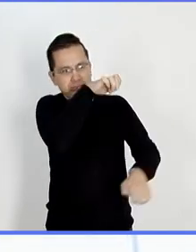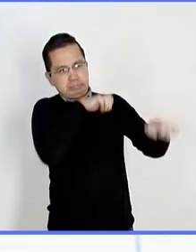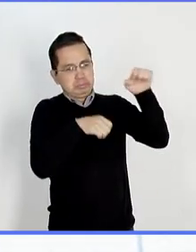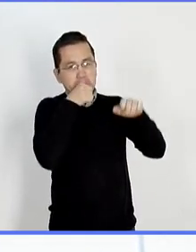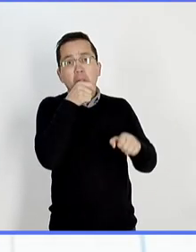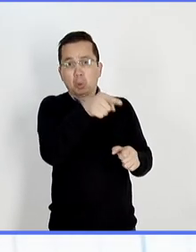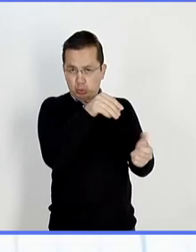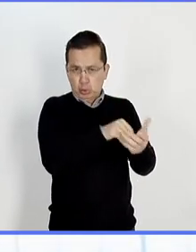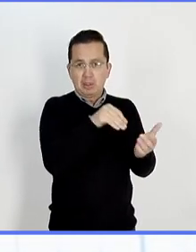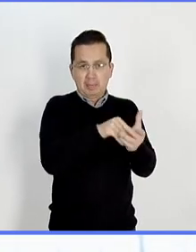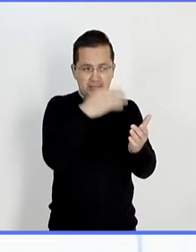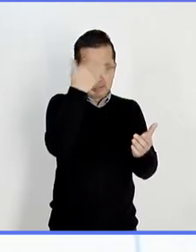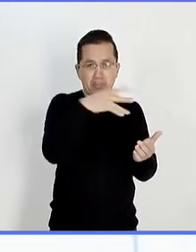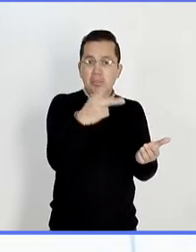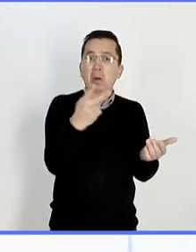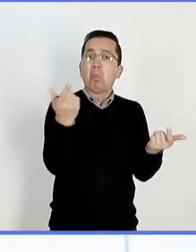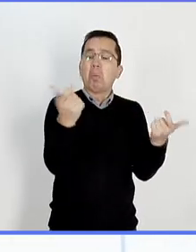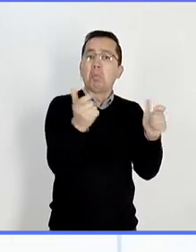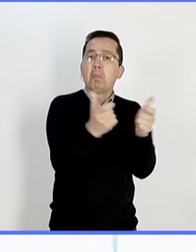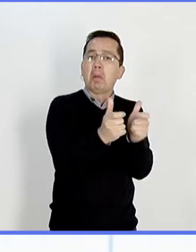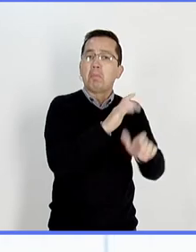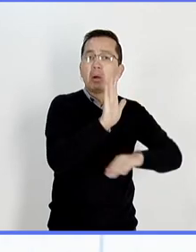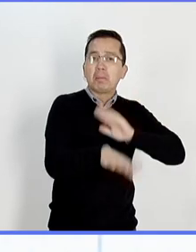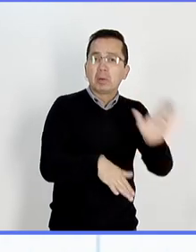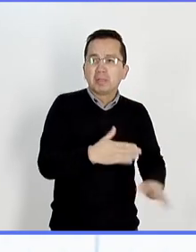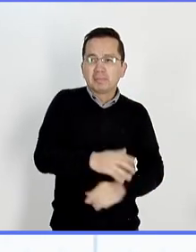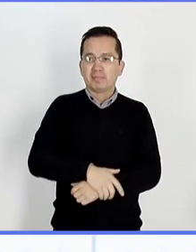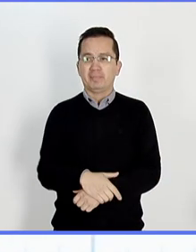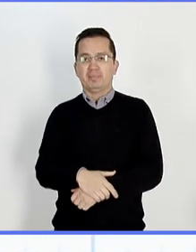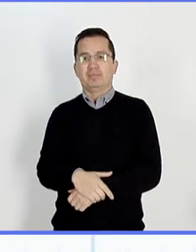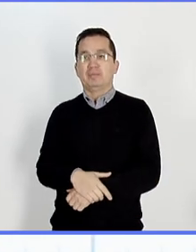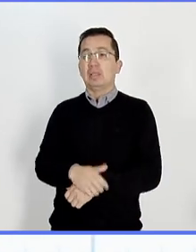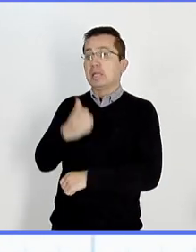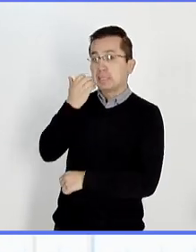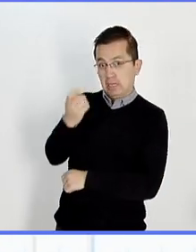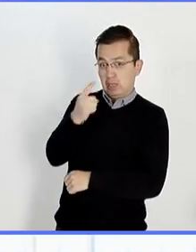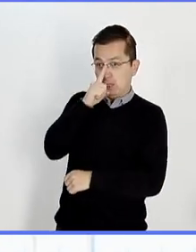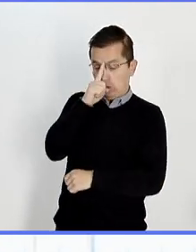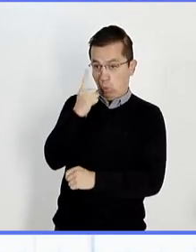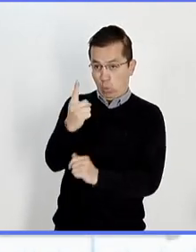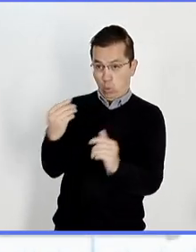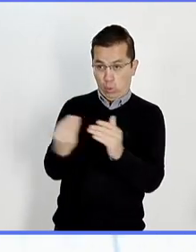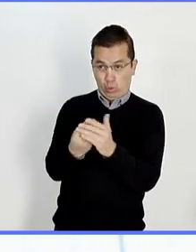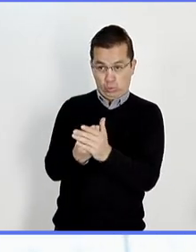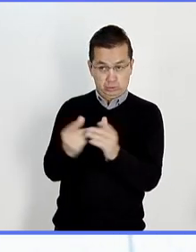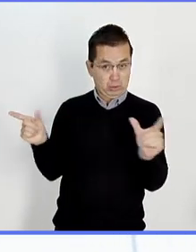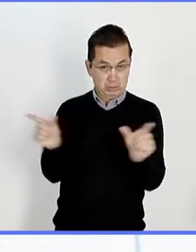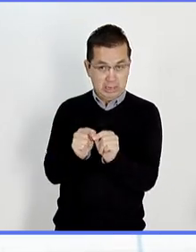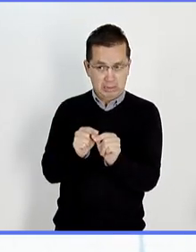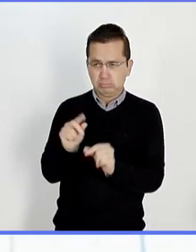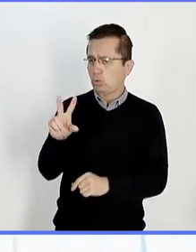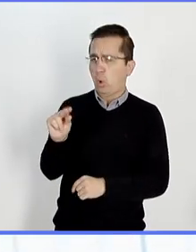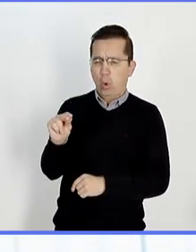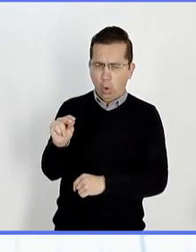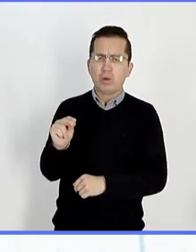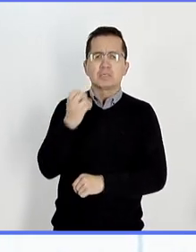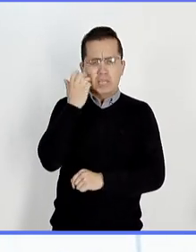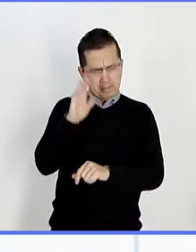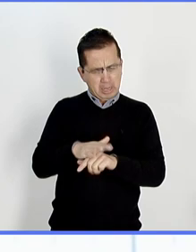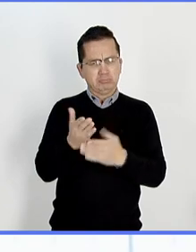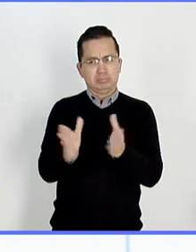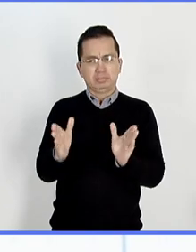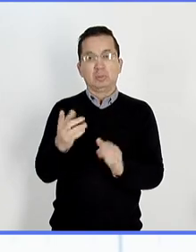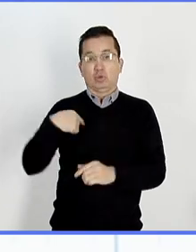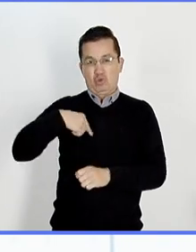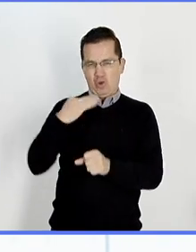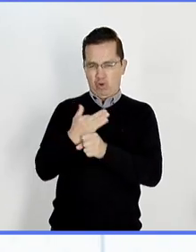transmitir la lengua. La idea es que no solo se cierre a un primer curso, digamos que esto es como una prueba piloto de ver cómo